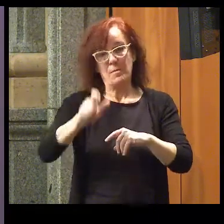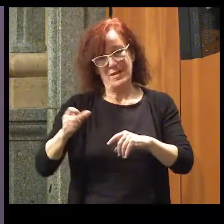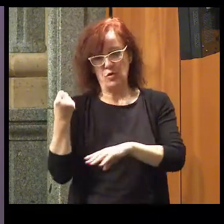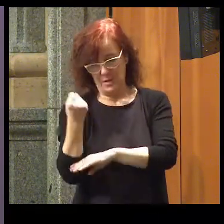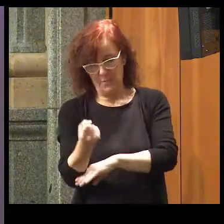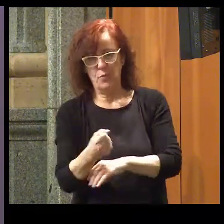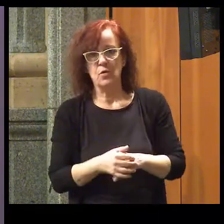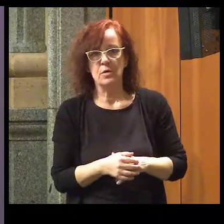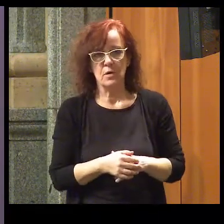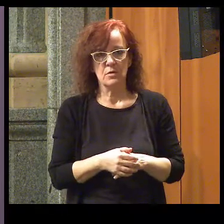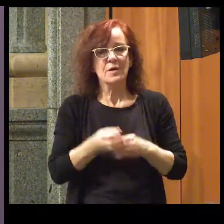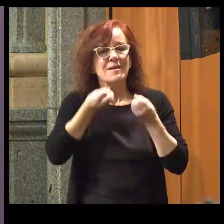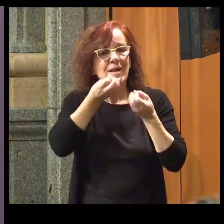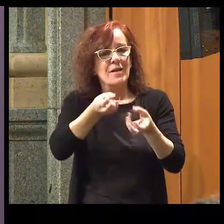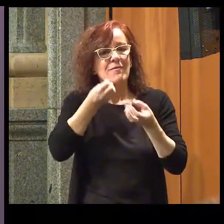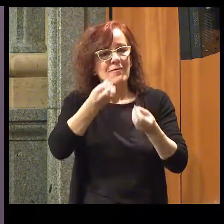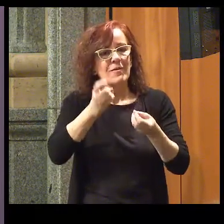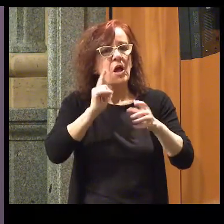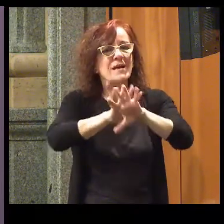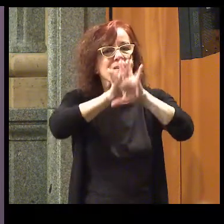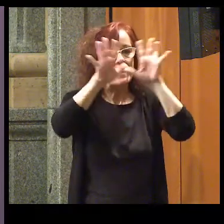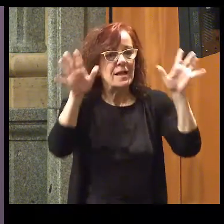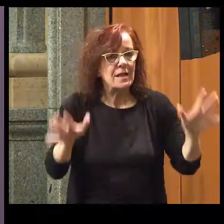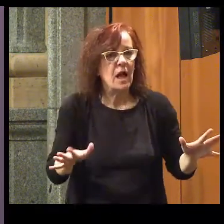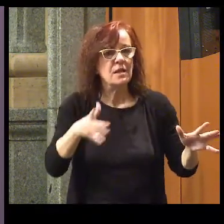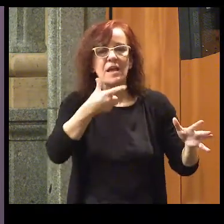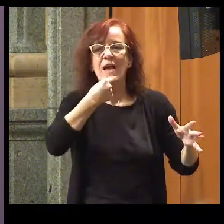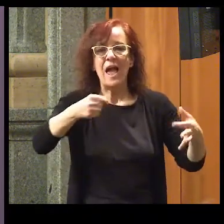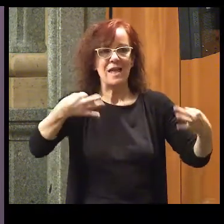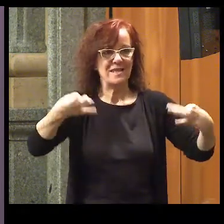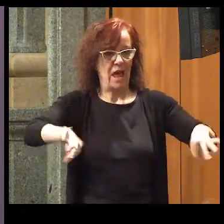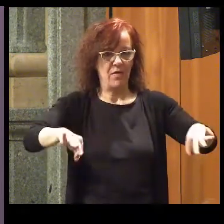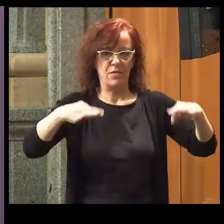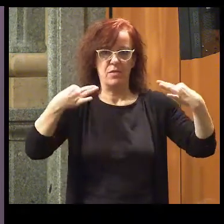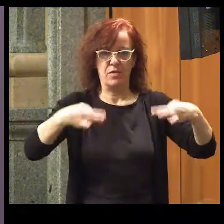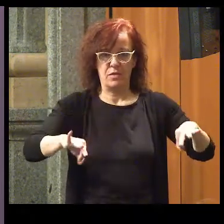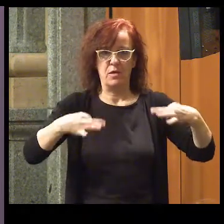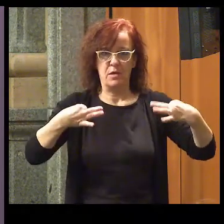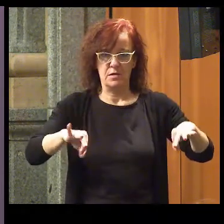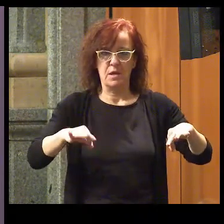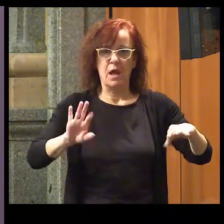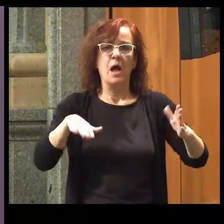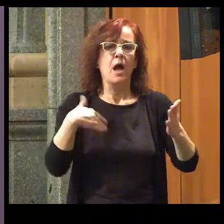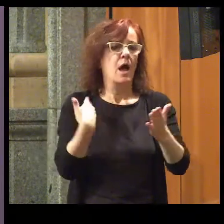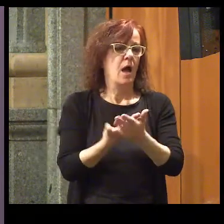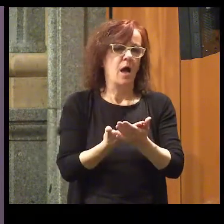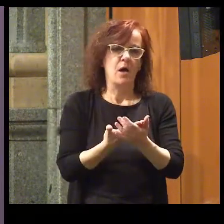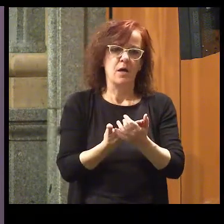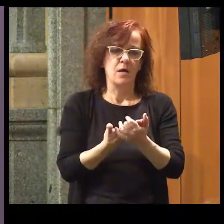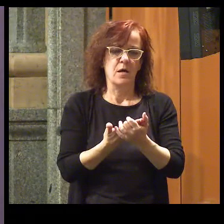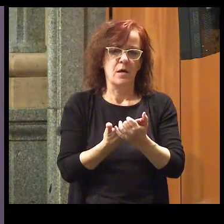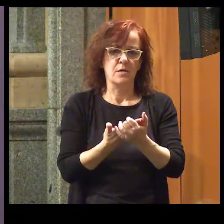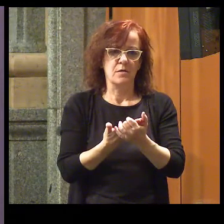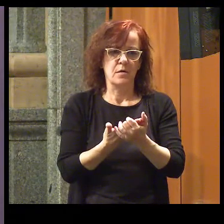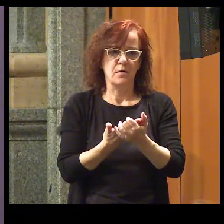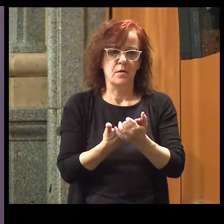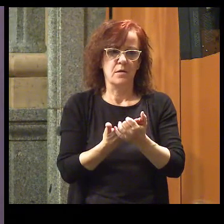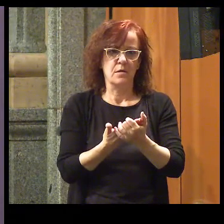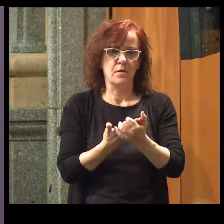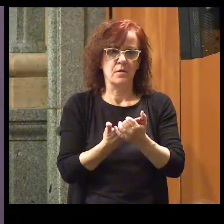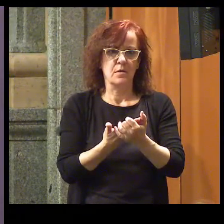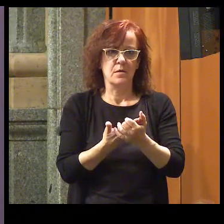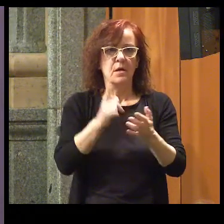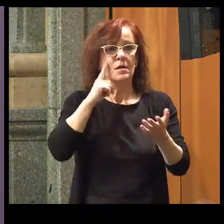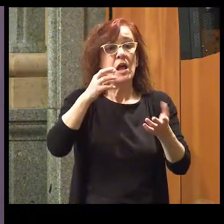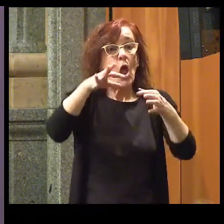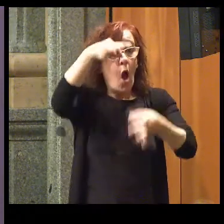apoyo. Que la información sea clara y sencilla. Hasta las horas de